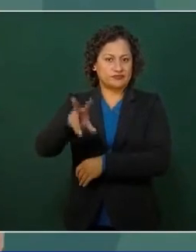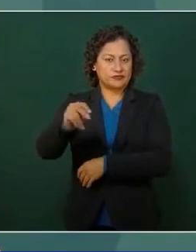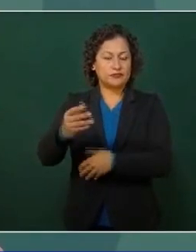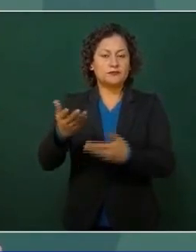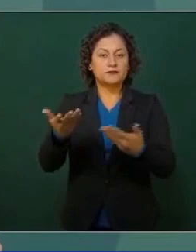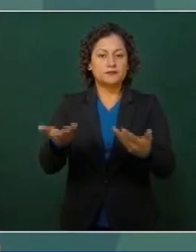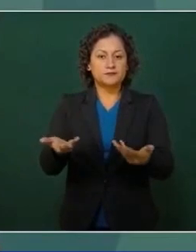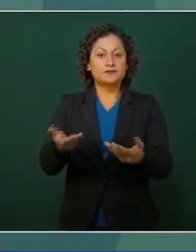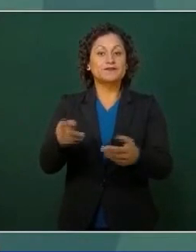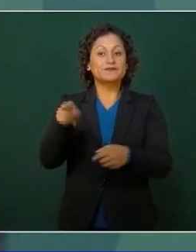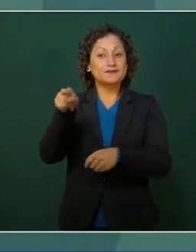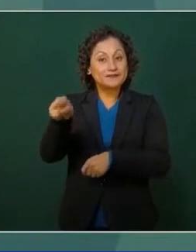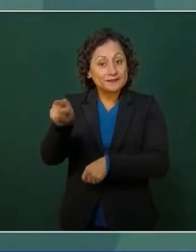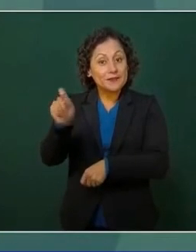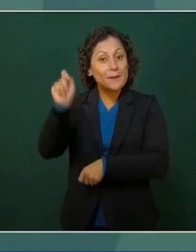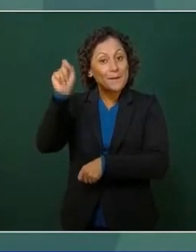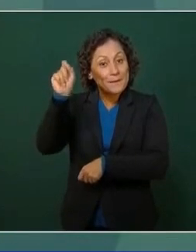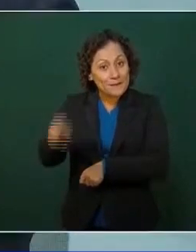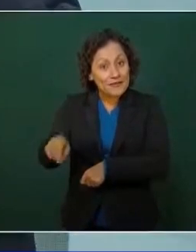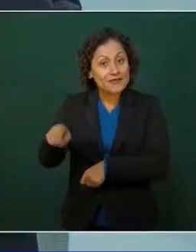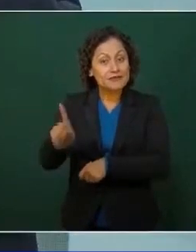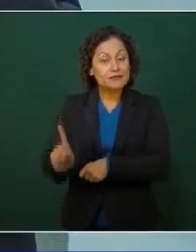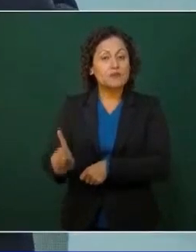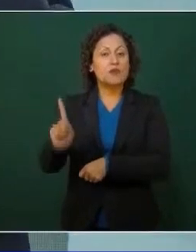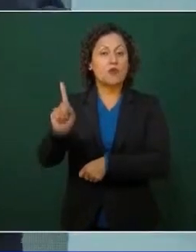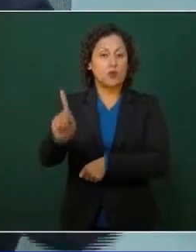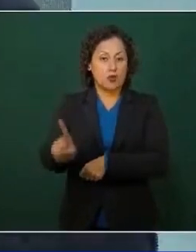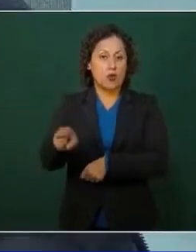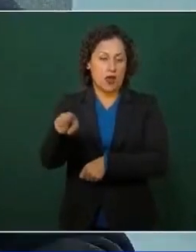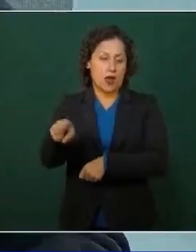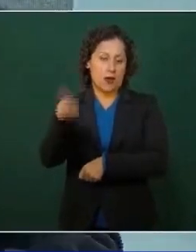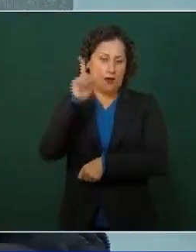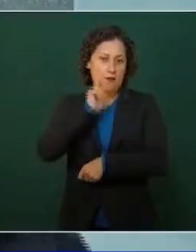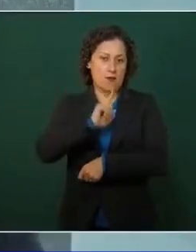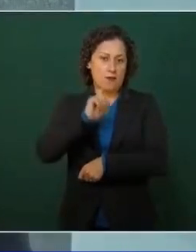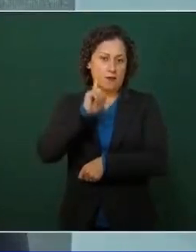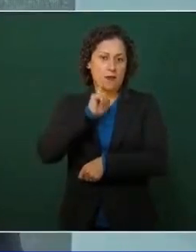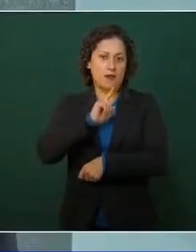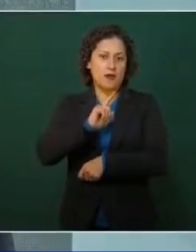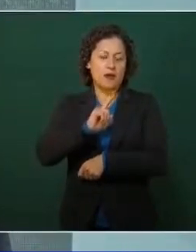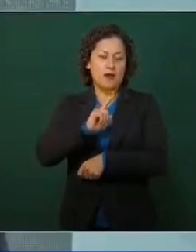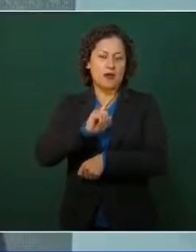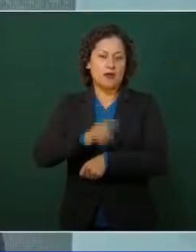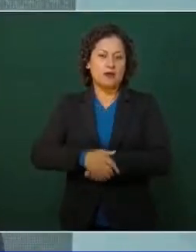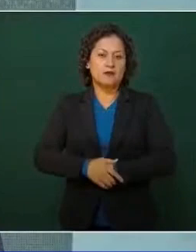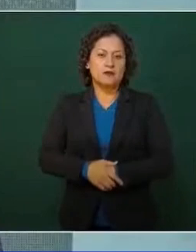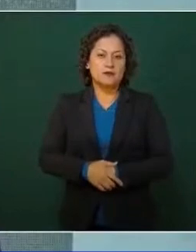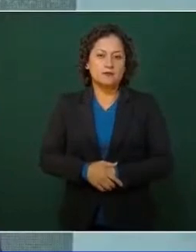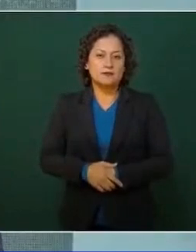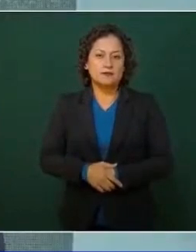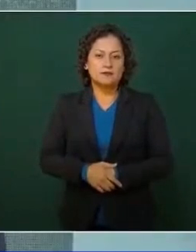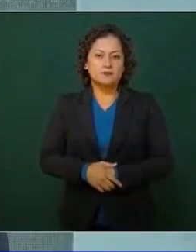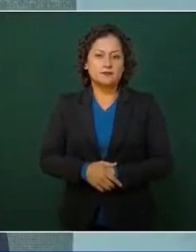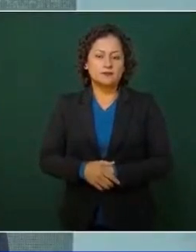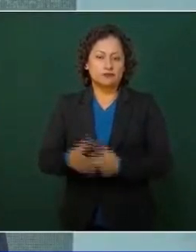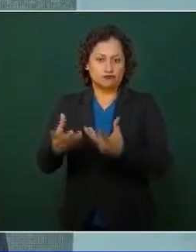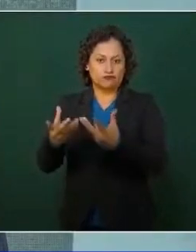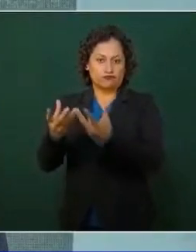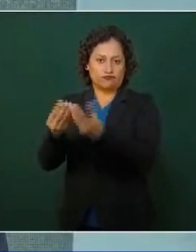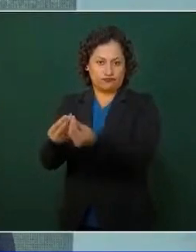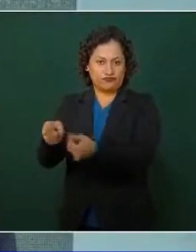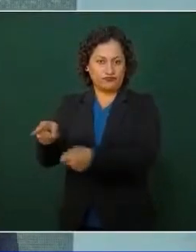como analista, experto,